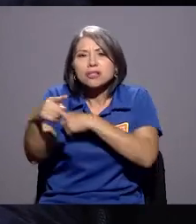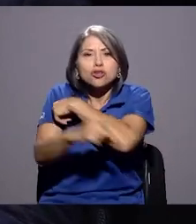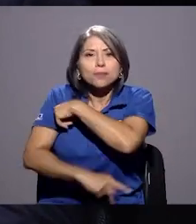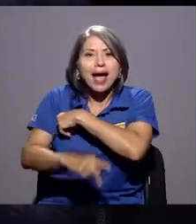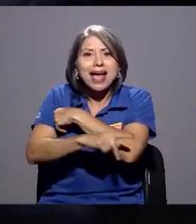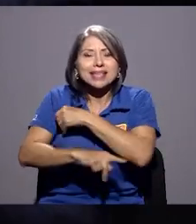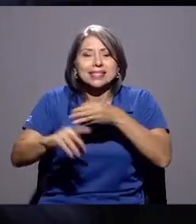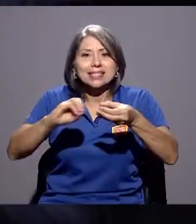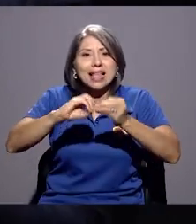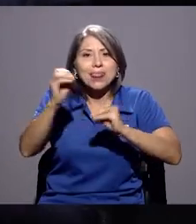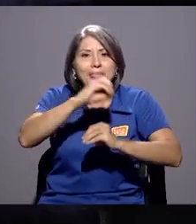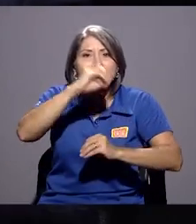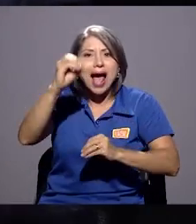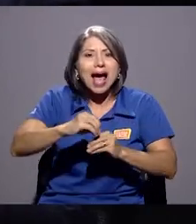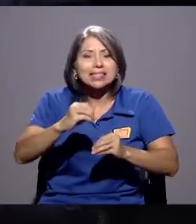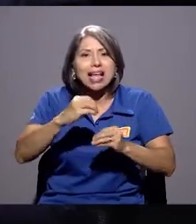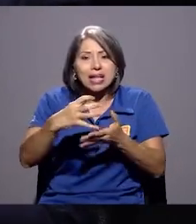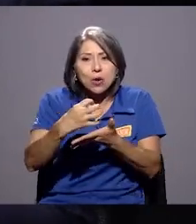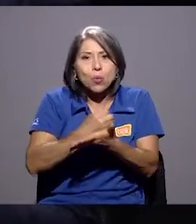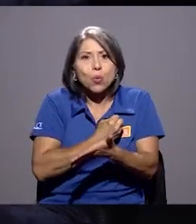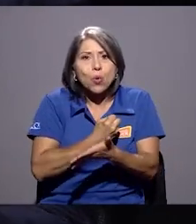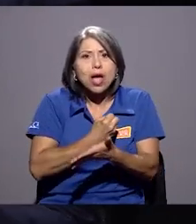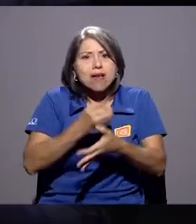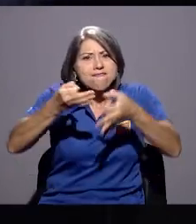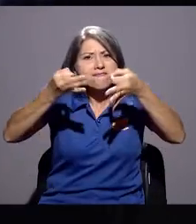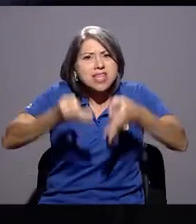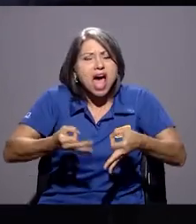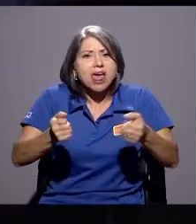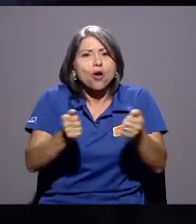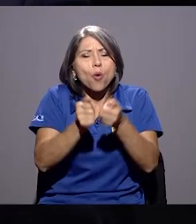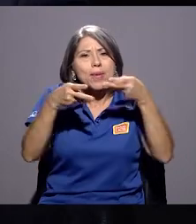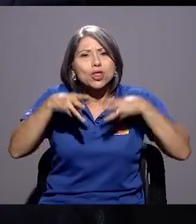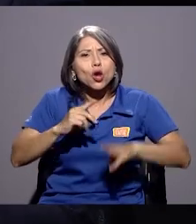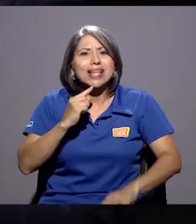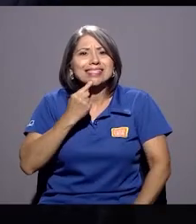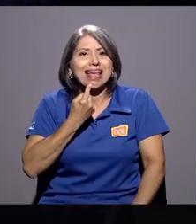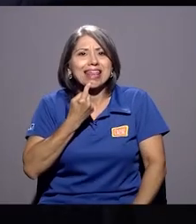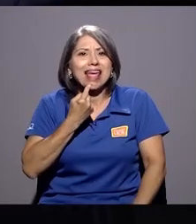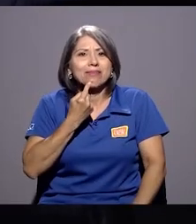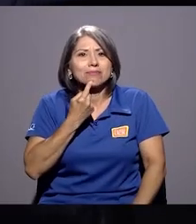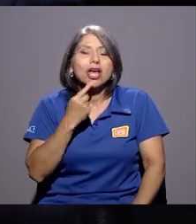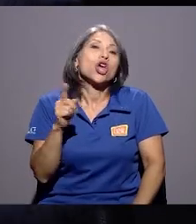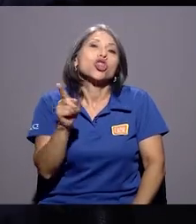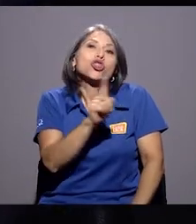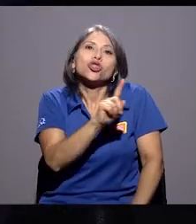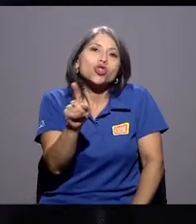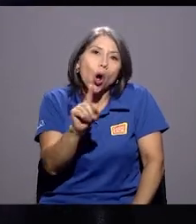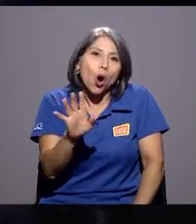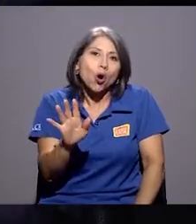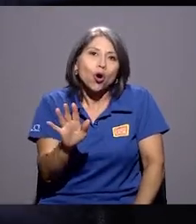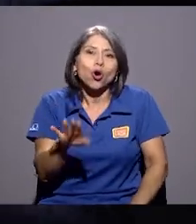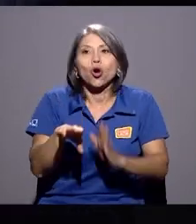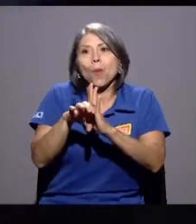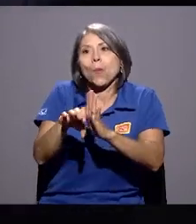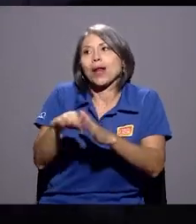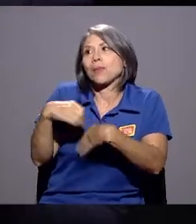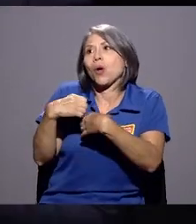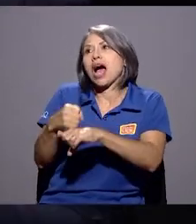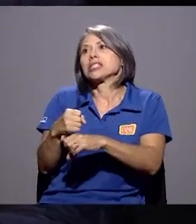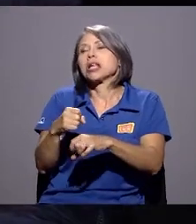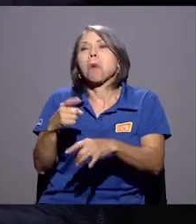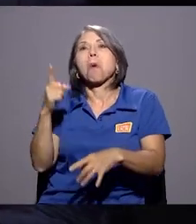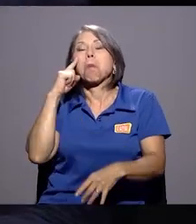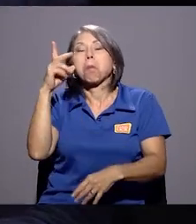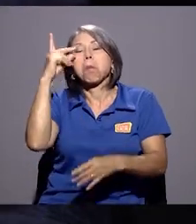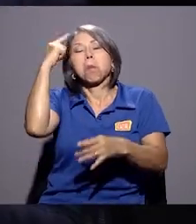está fijada bajo una metodología seria, no al ojo de un mal cubero en el Banco Central o al